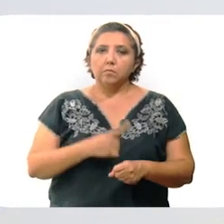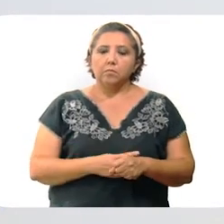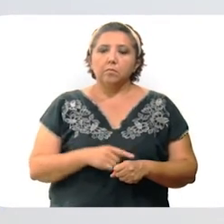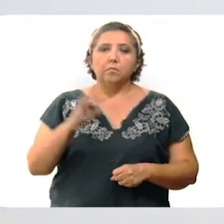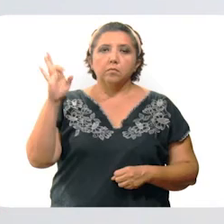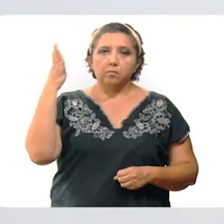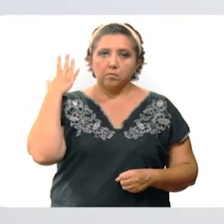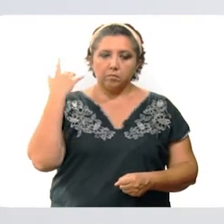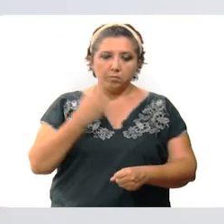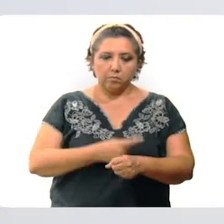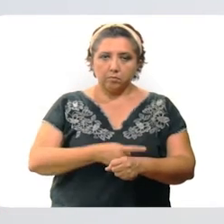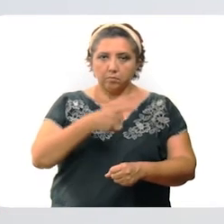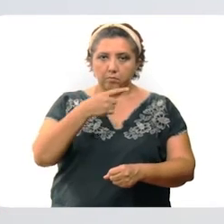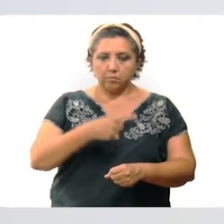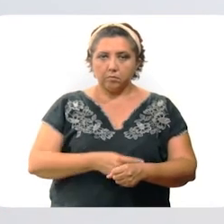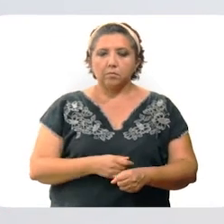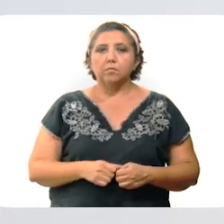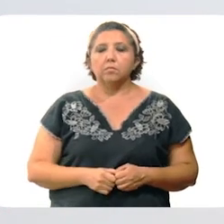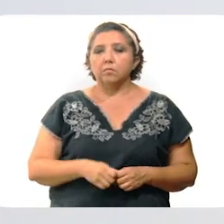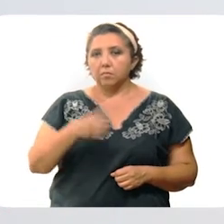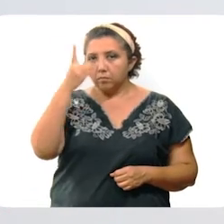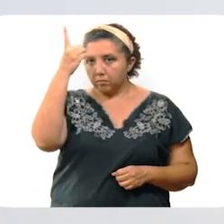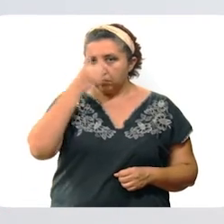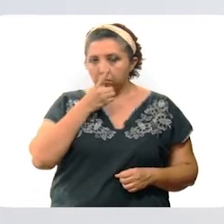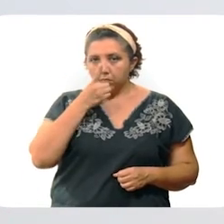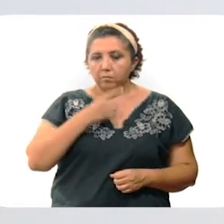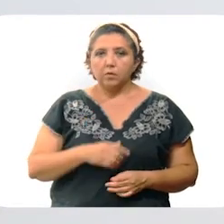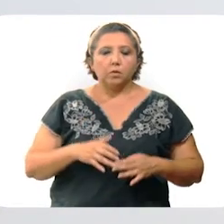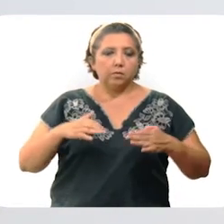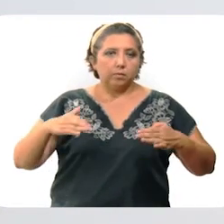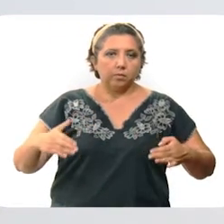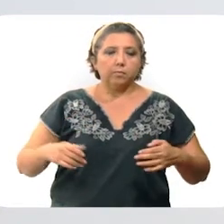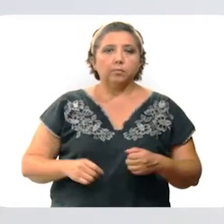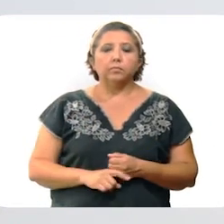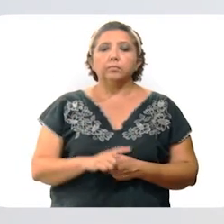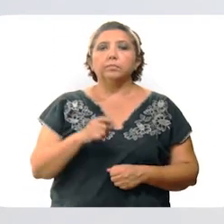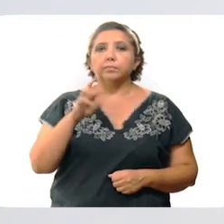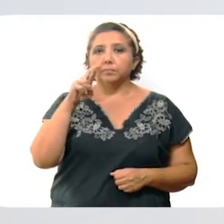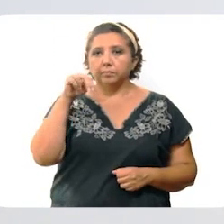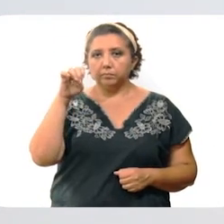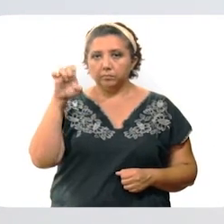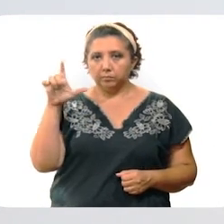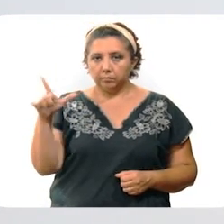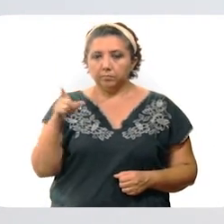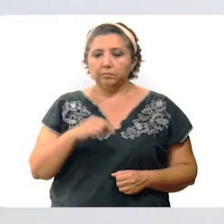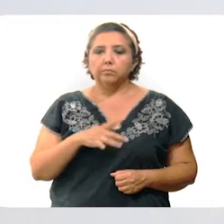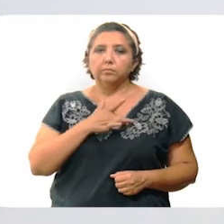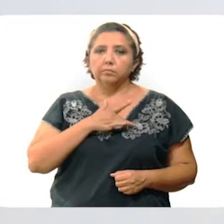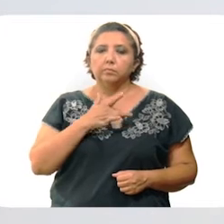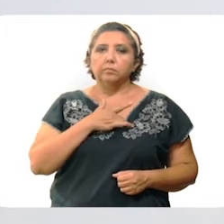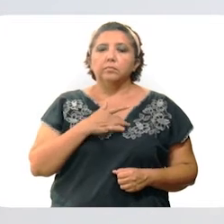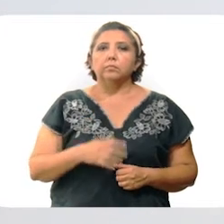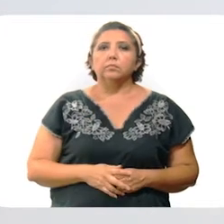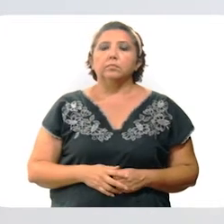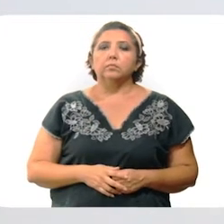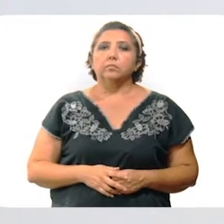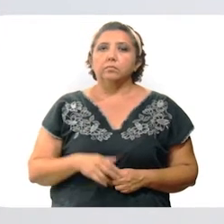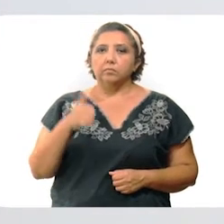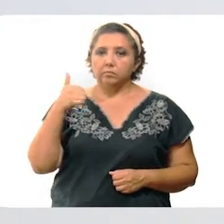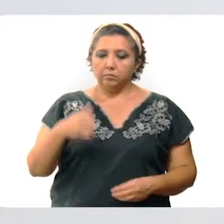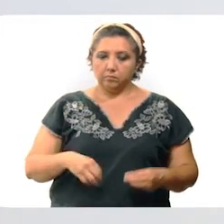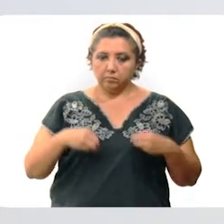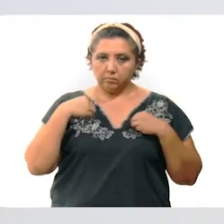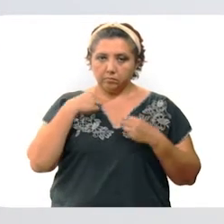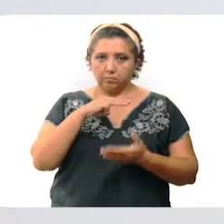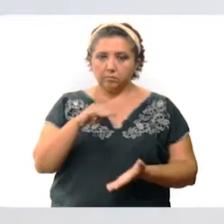principales enfermedades fueron hipertensión arterial sistémica, diabetes mellitus, obesidad, insuficiencia renal crónica y cardiopatía. Los seis